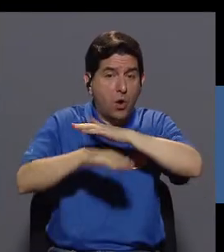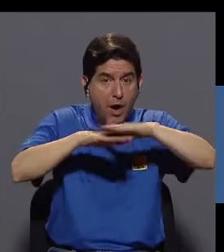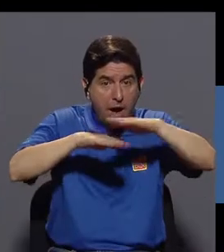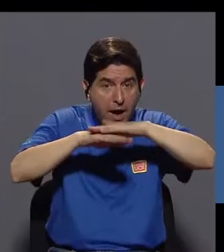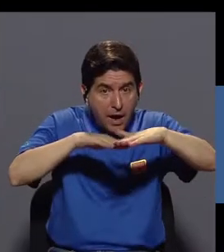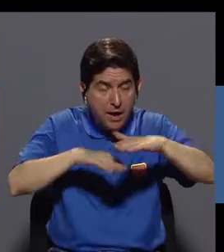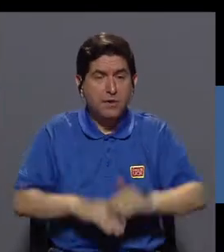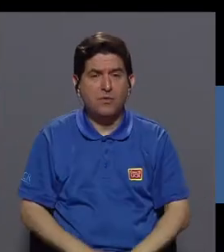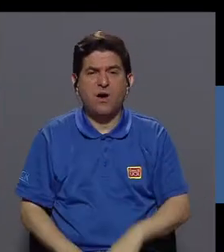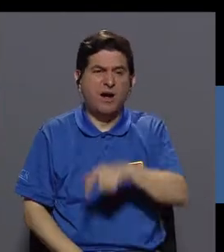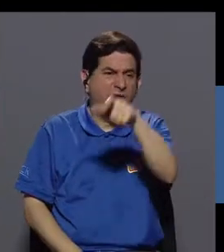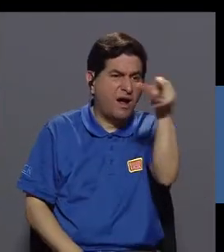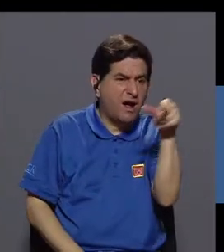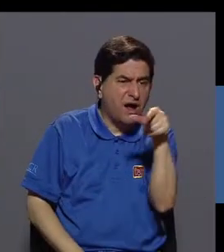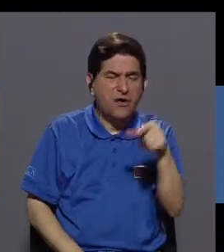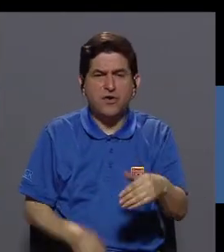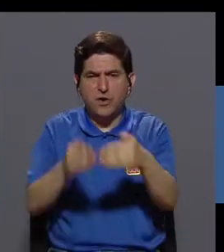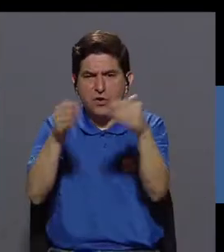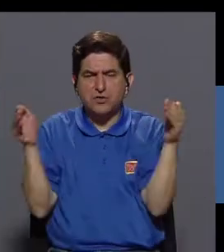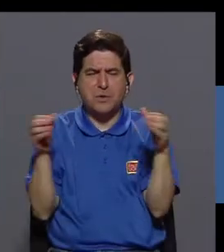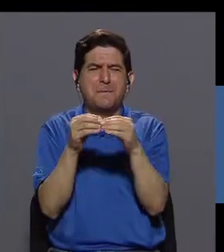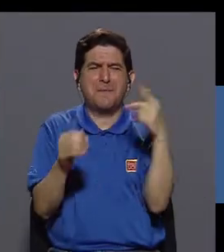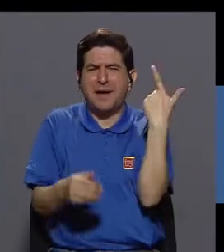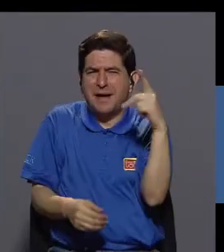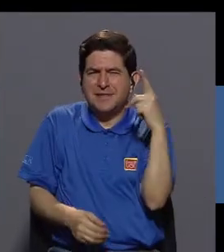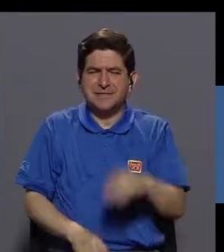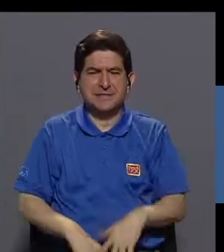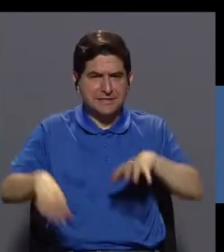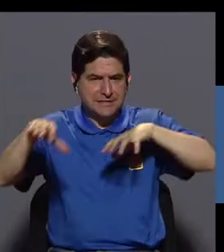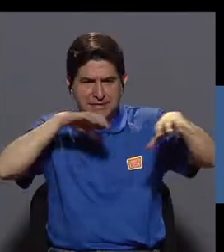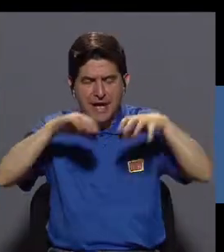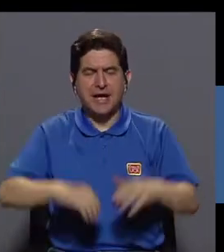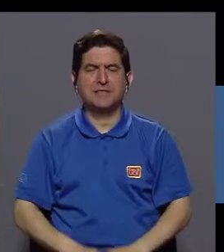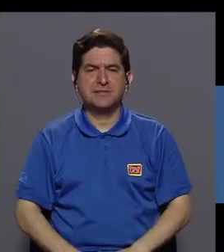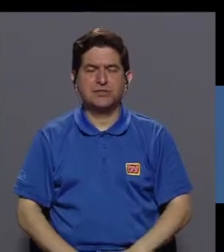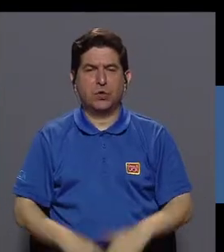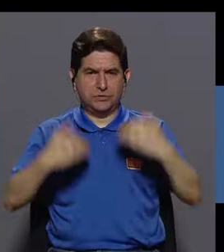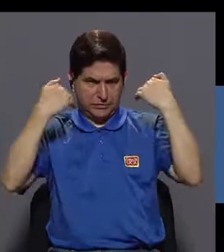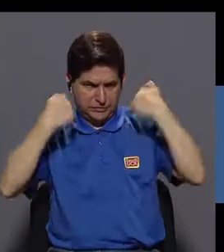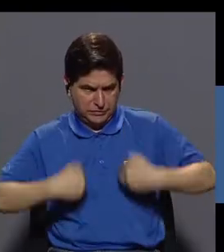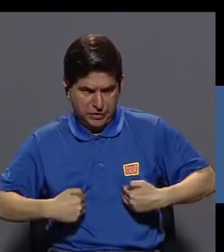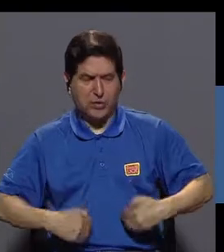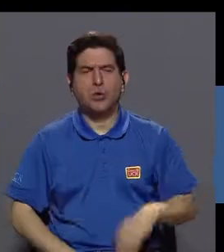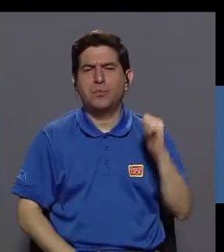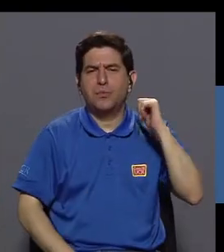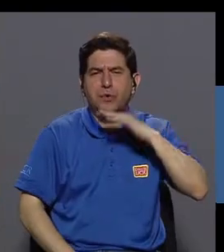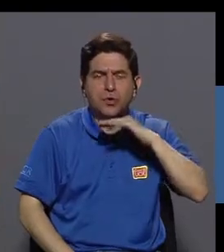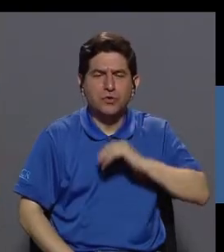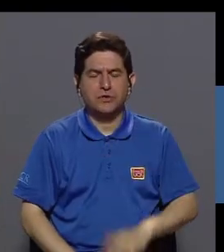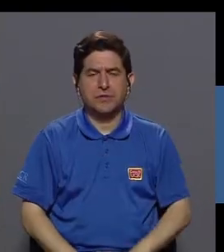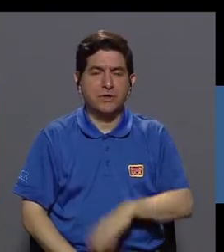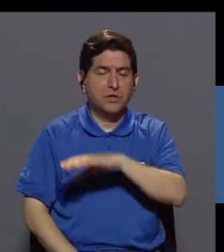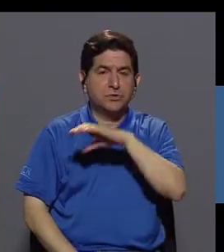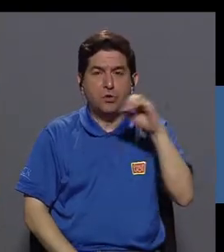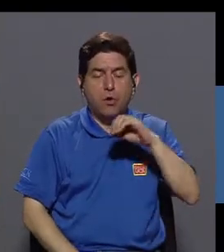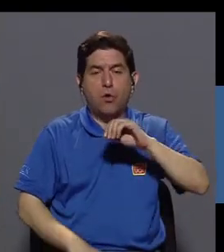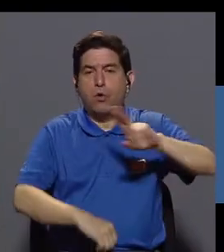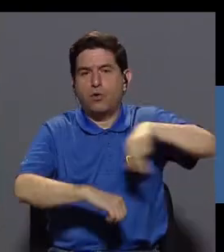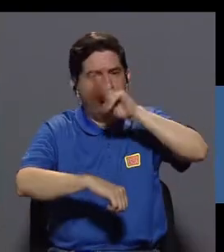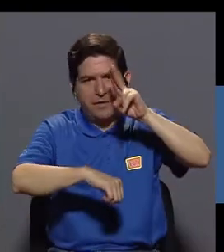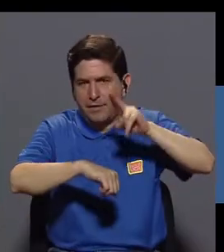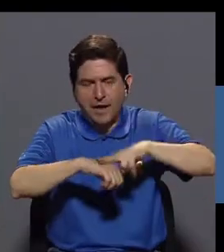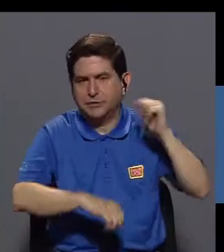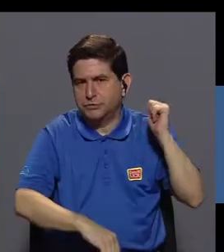vienen de ríos o embalses, están más expuestas a las acciones antropogénicas, o sea, contaminación o de origen natural o origen